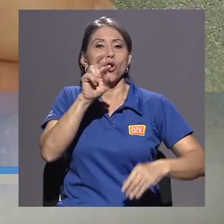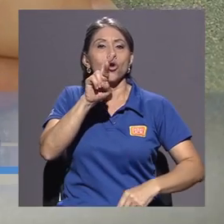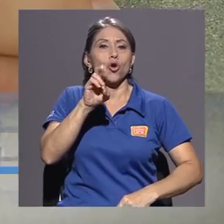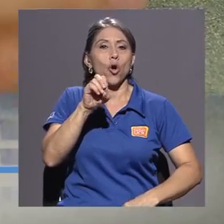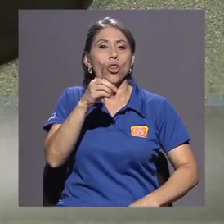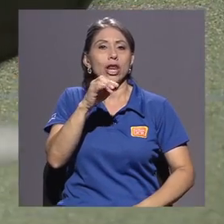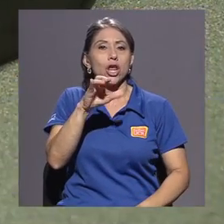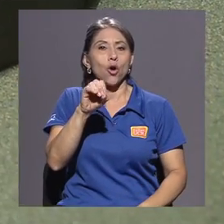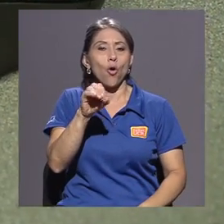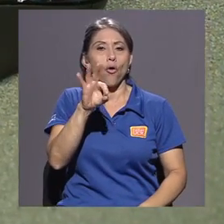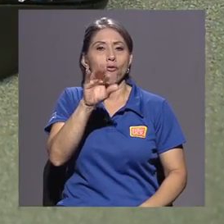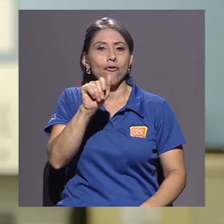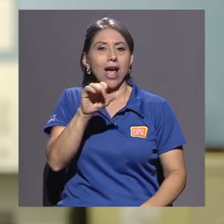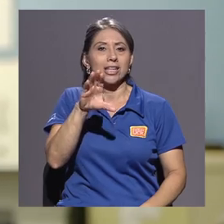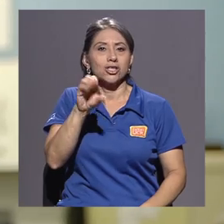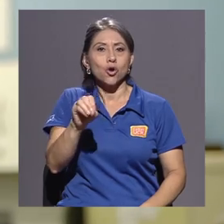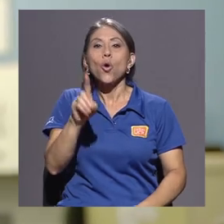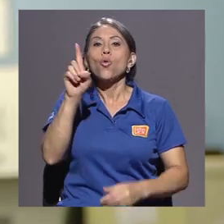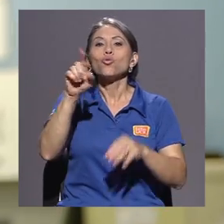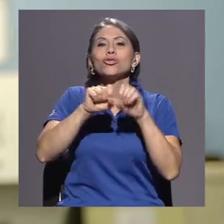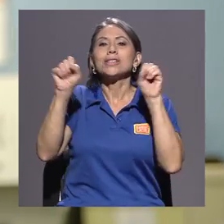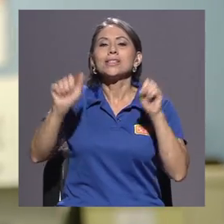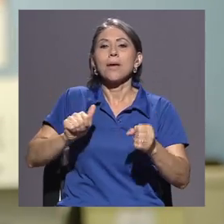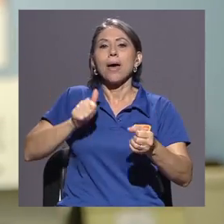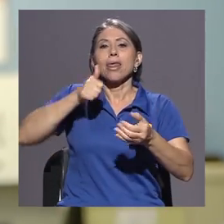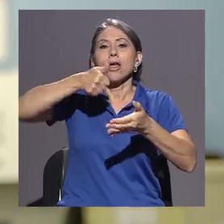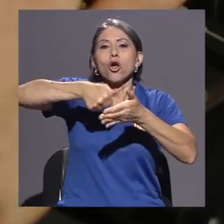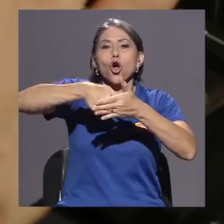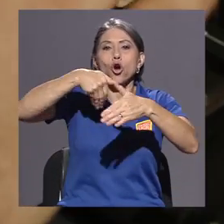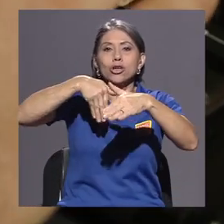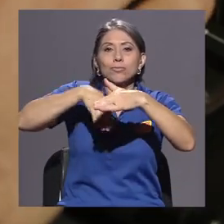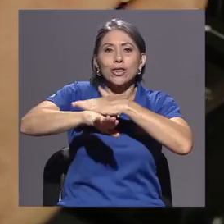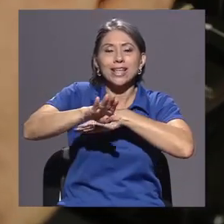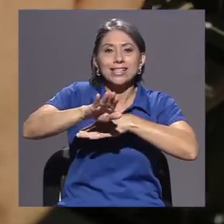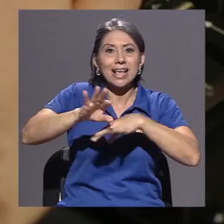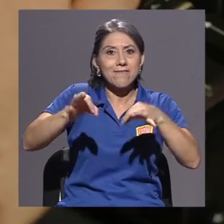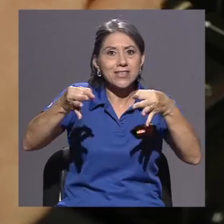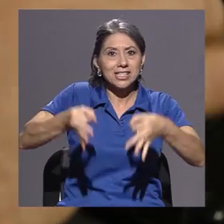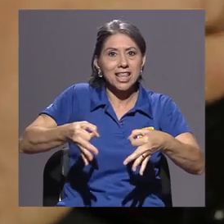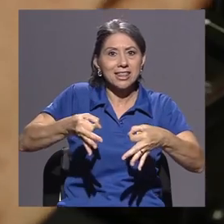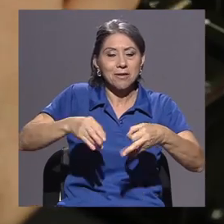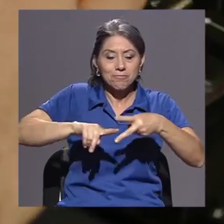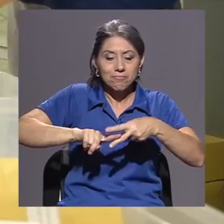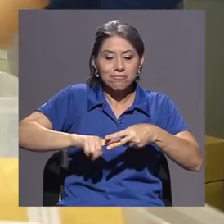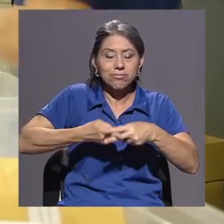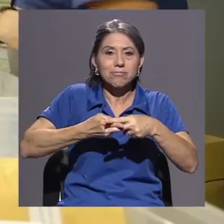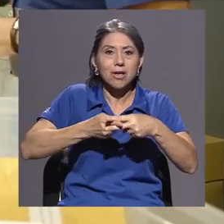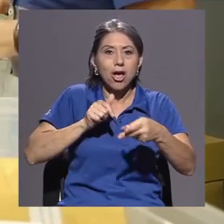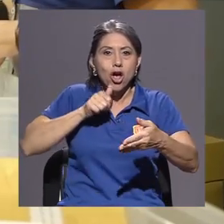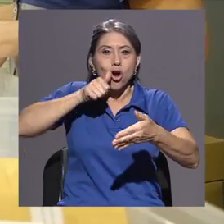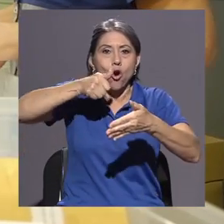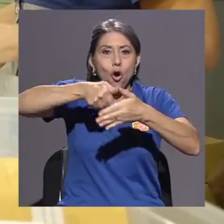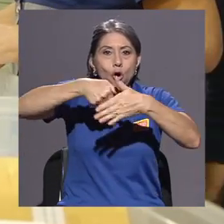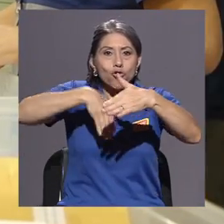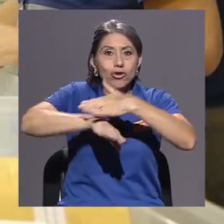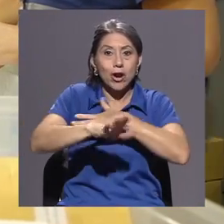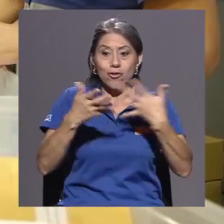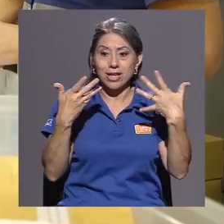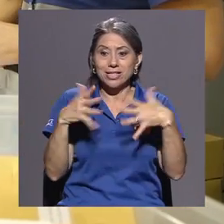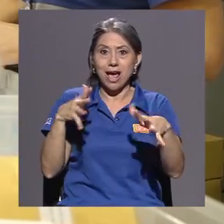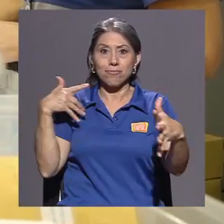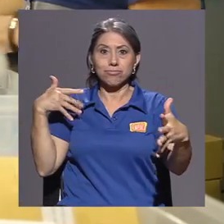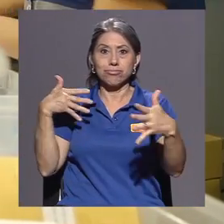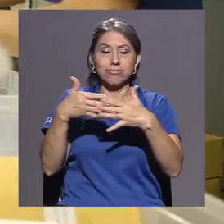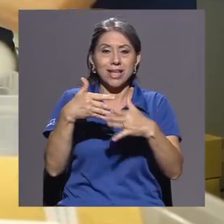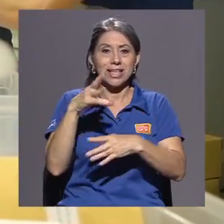un sistema de correspondencia eficiente. A partir de ello, nace la sección de correo, que a la fecha cumple 60